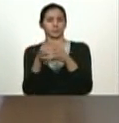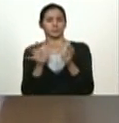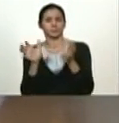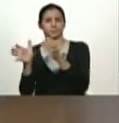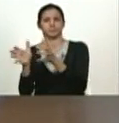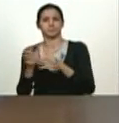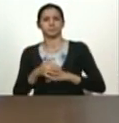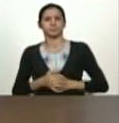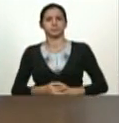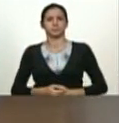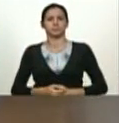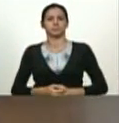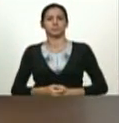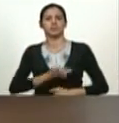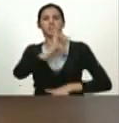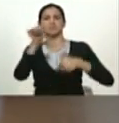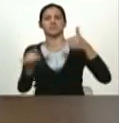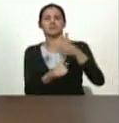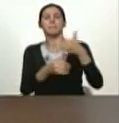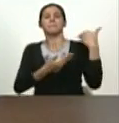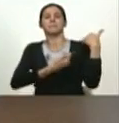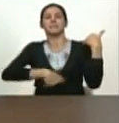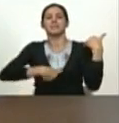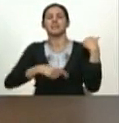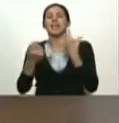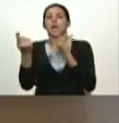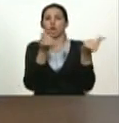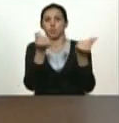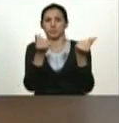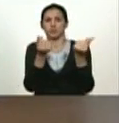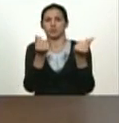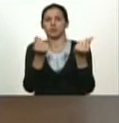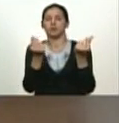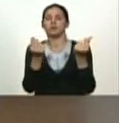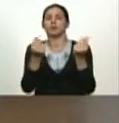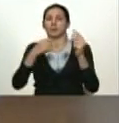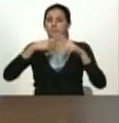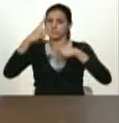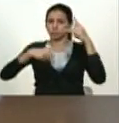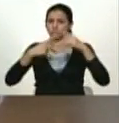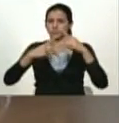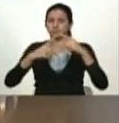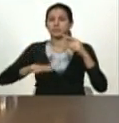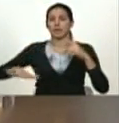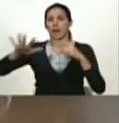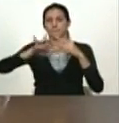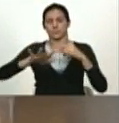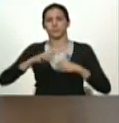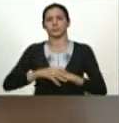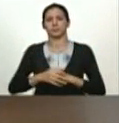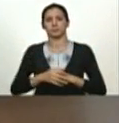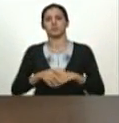que forma parte de la vicepresidencia económica para el área productiva del campo igualmente